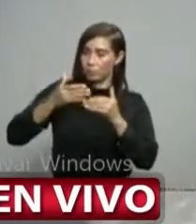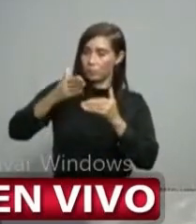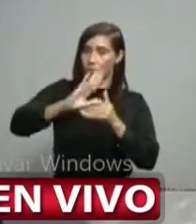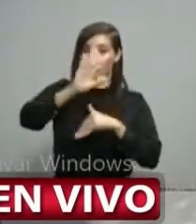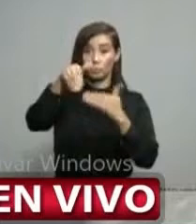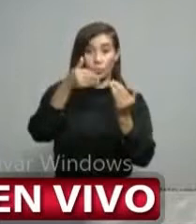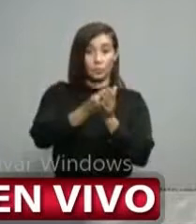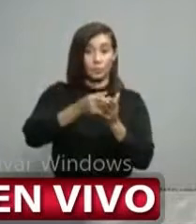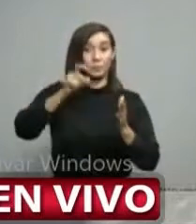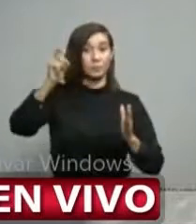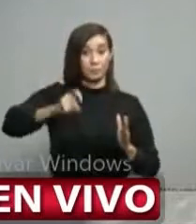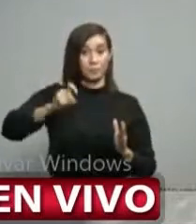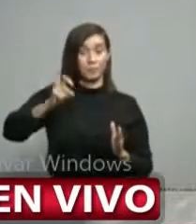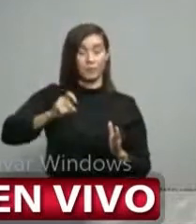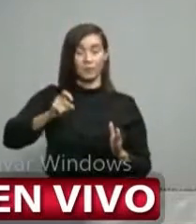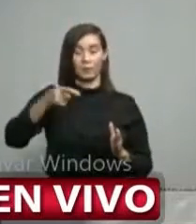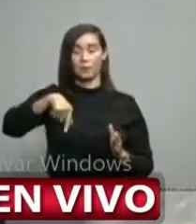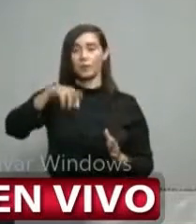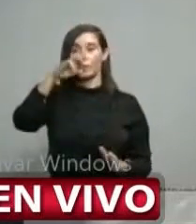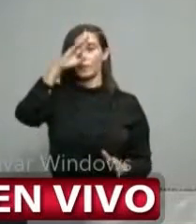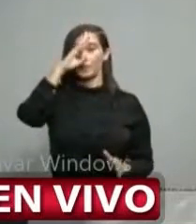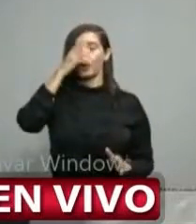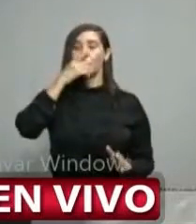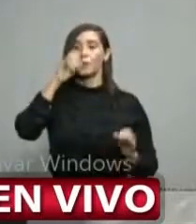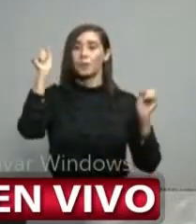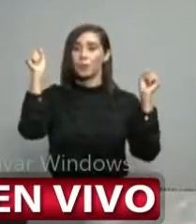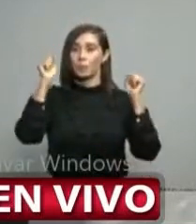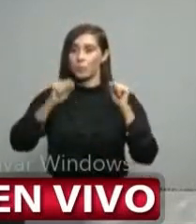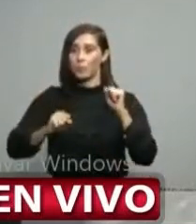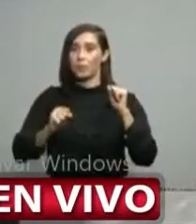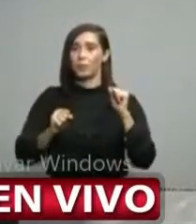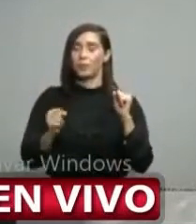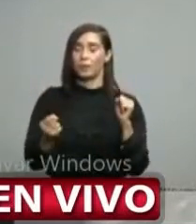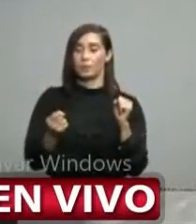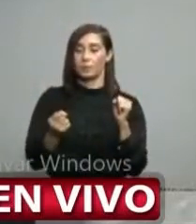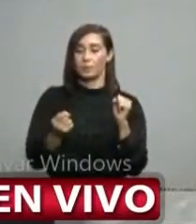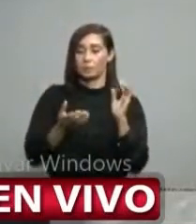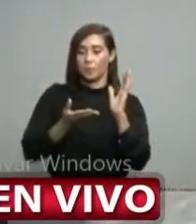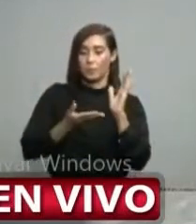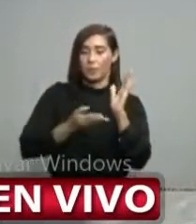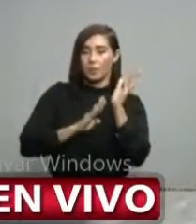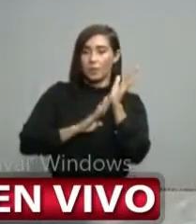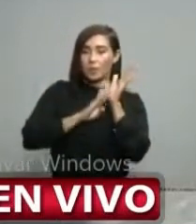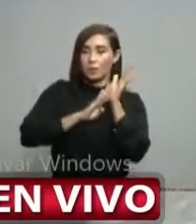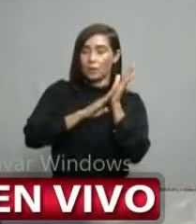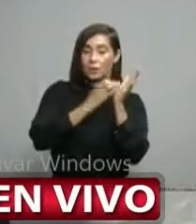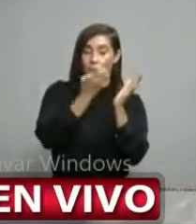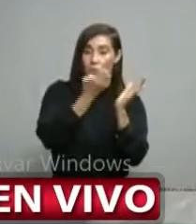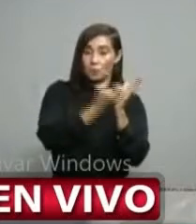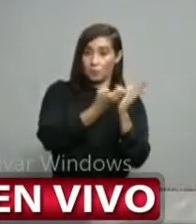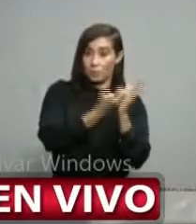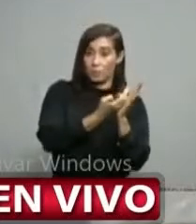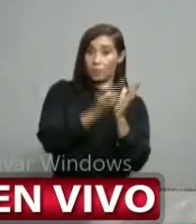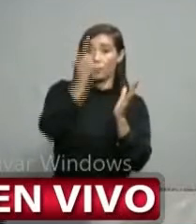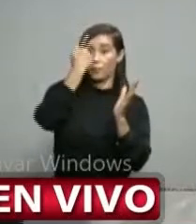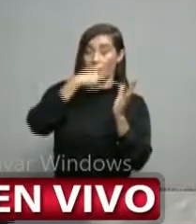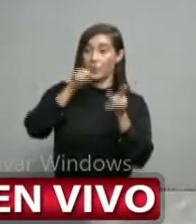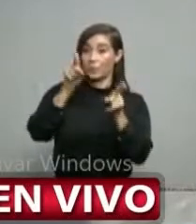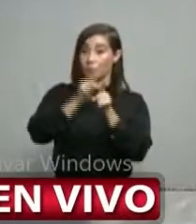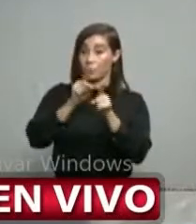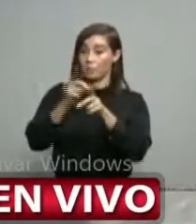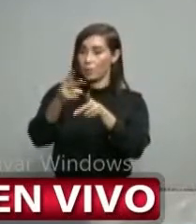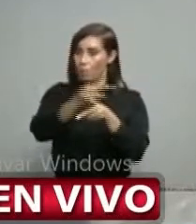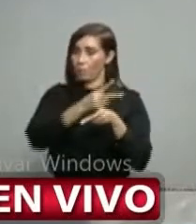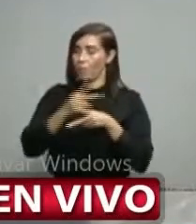necesario de manera que el país pueda ir recuperando su economía, pero simultáneamente manteniendo bajo